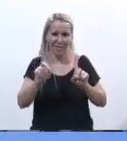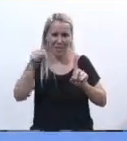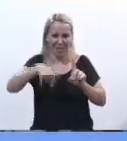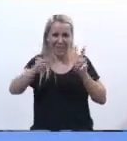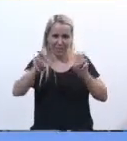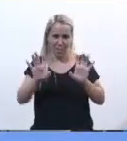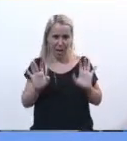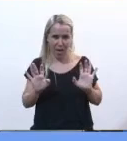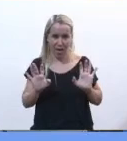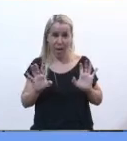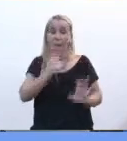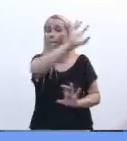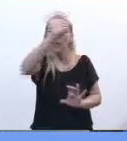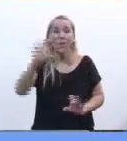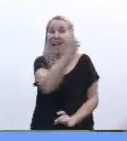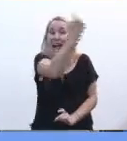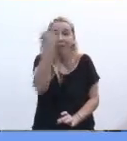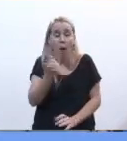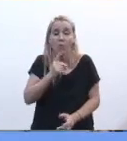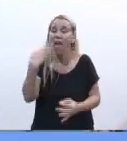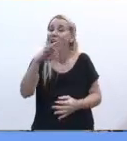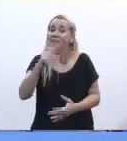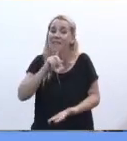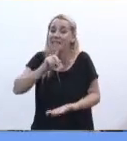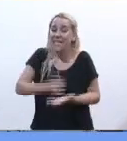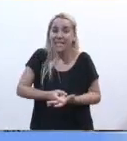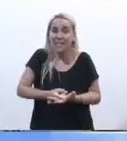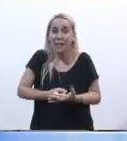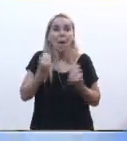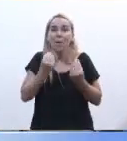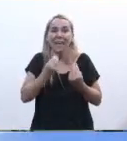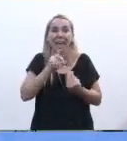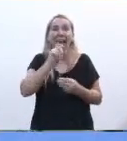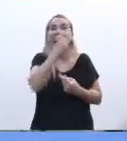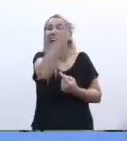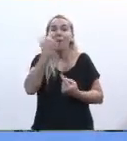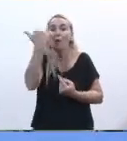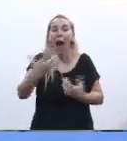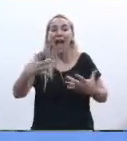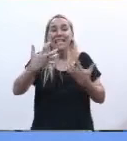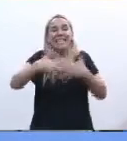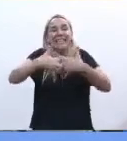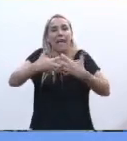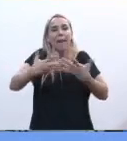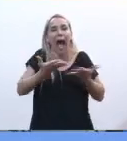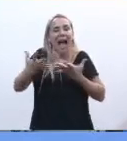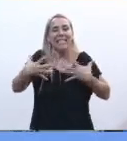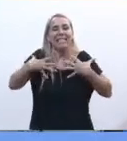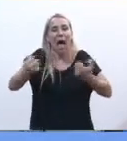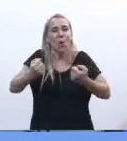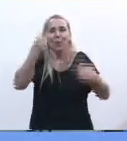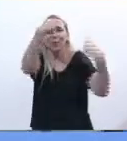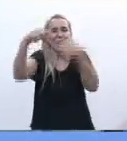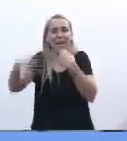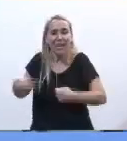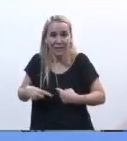cuestión. Las provincias que son las que tienen el sistema de salud son las que se tienen que hacer cargo de una ley en